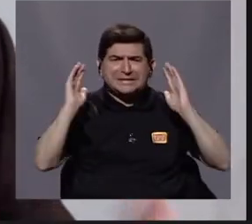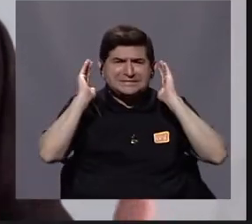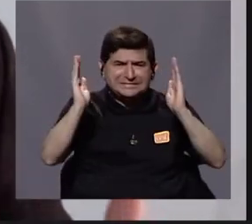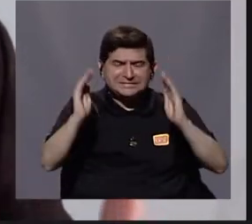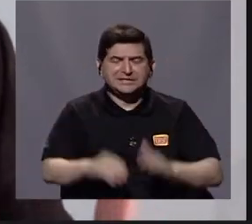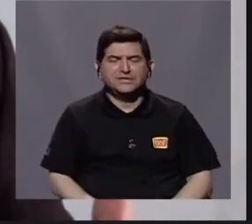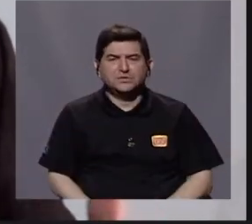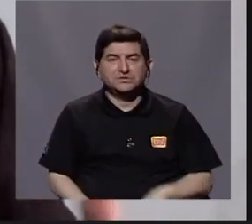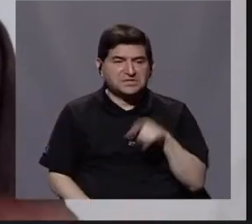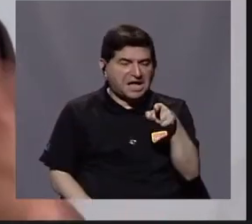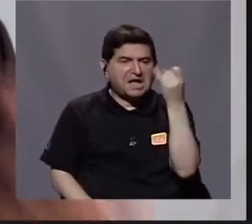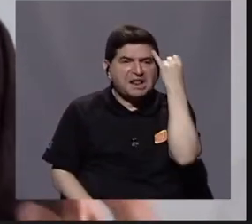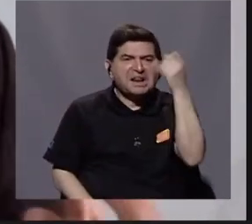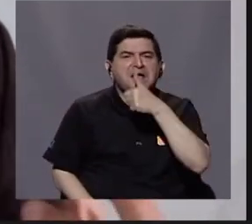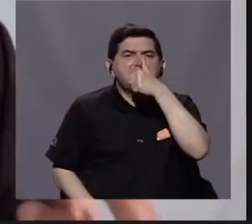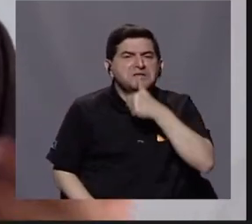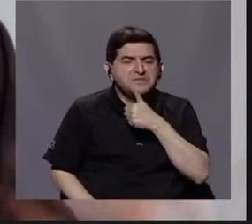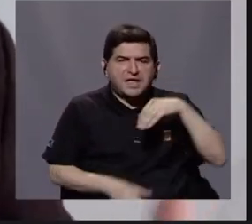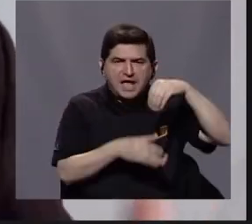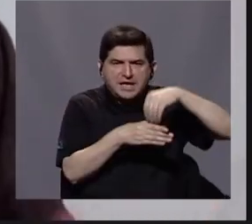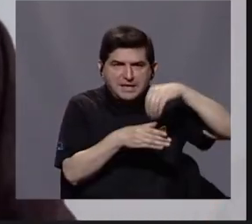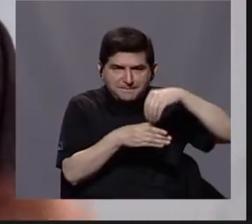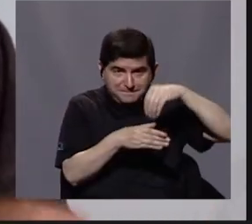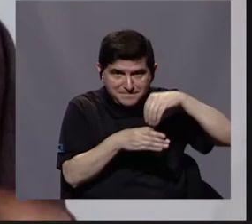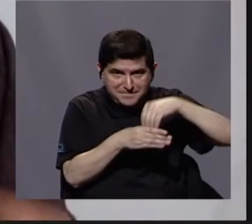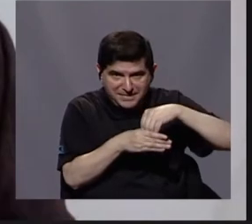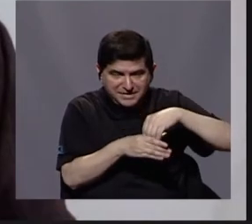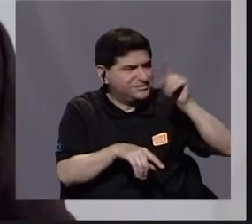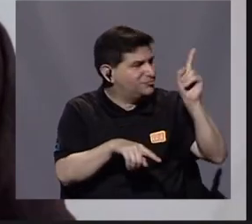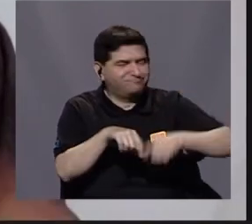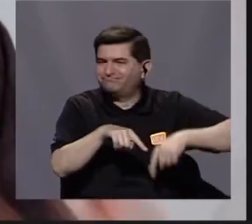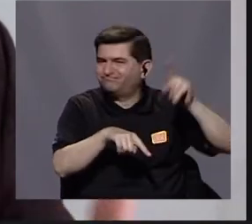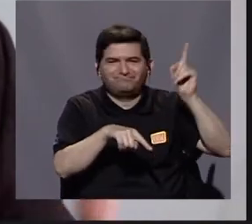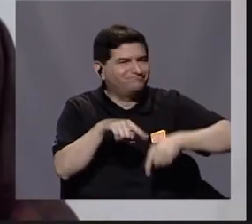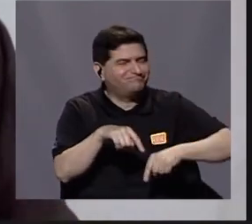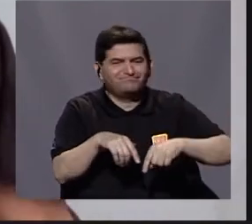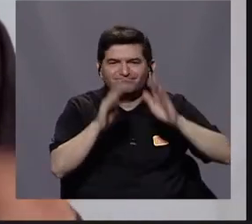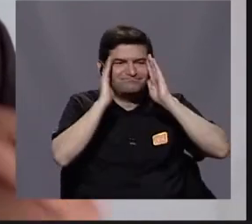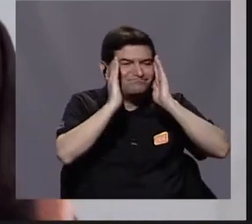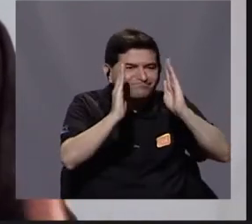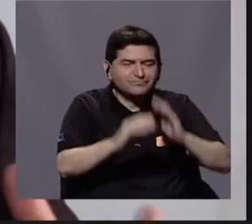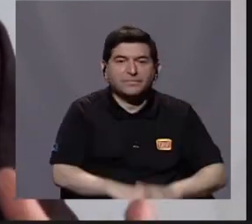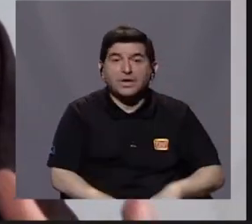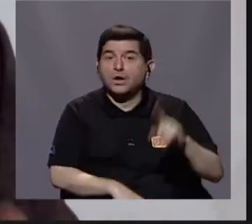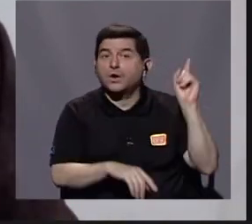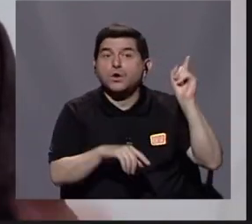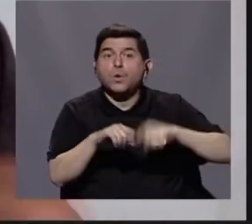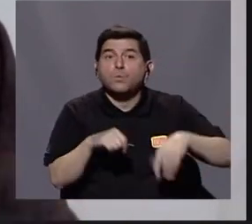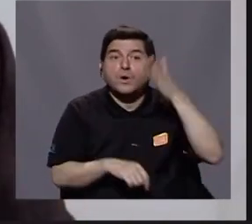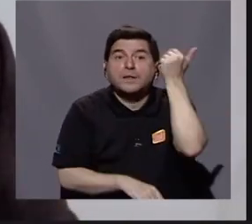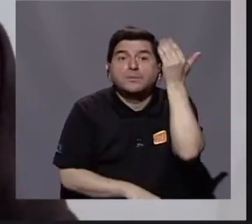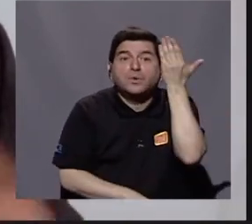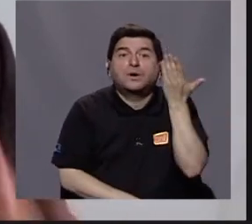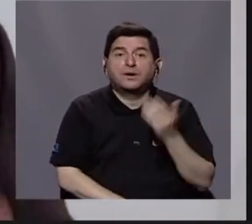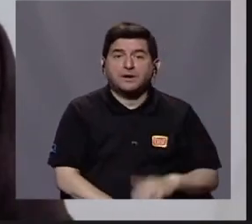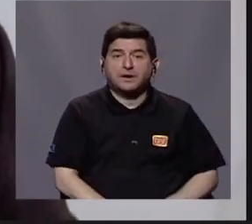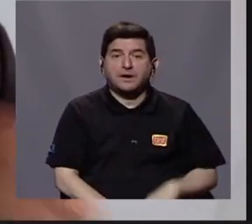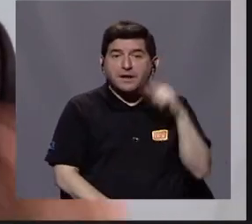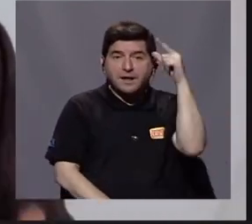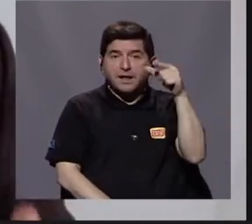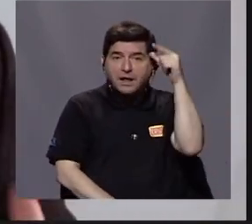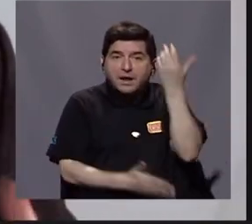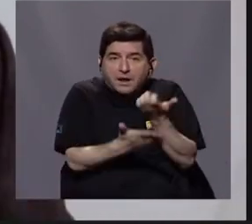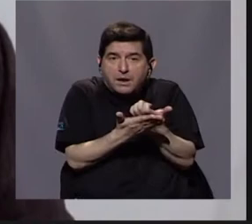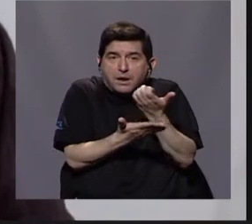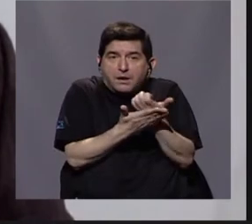iniciativa privada, que es inversión privada, no puede cubrir, y no puede porque inclusive la lógica